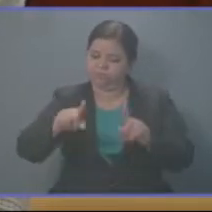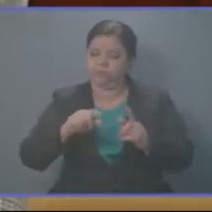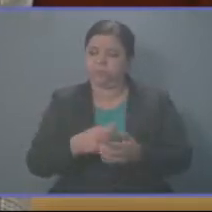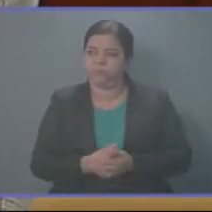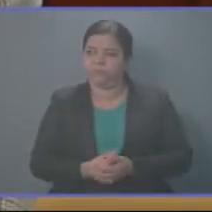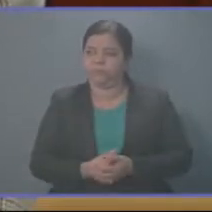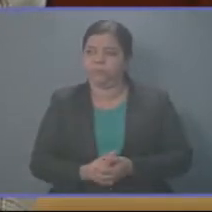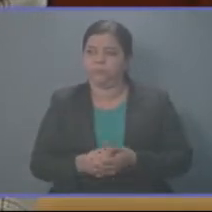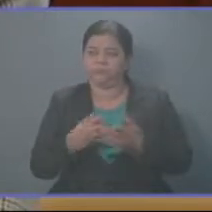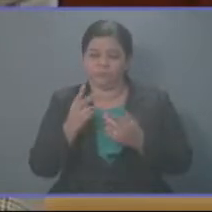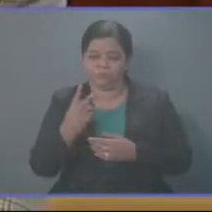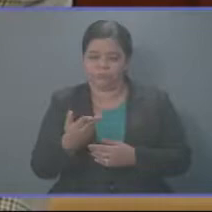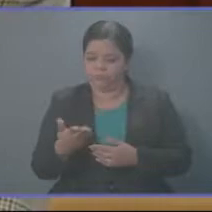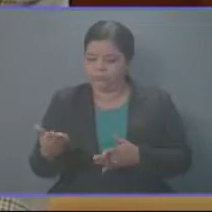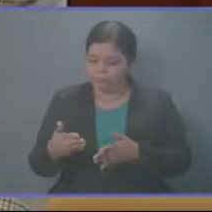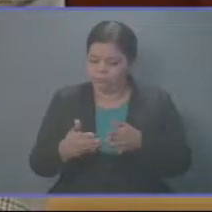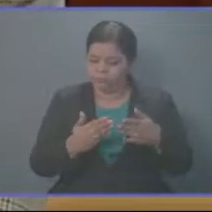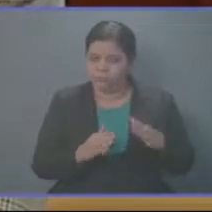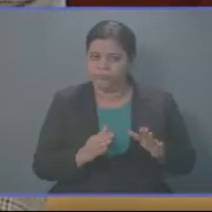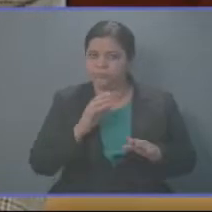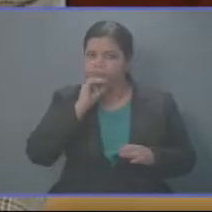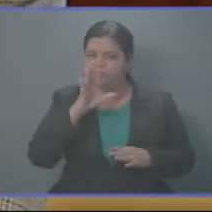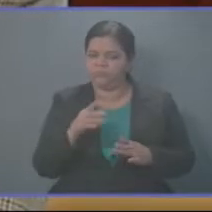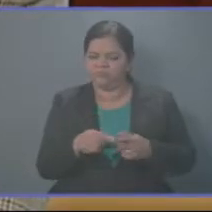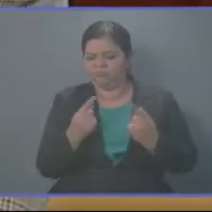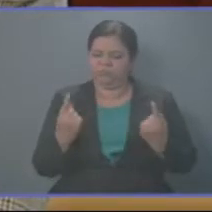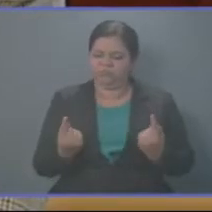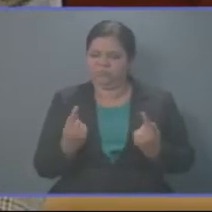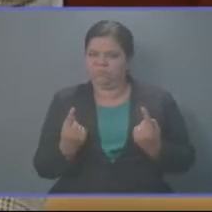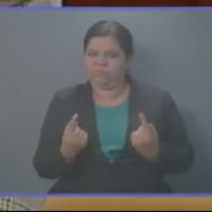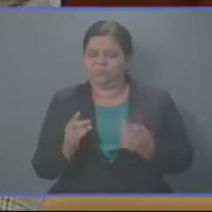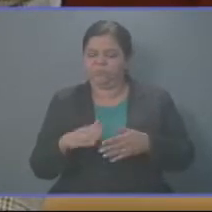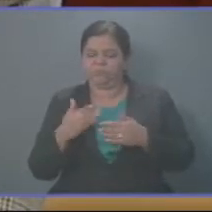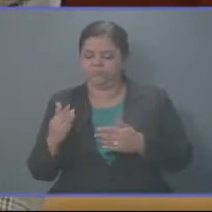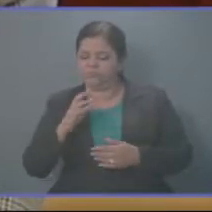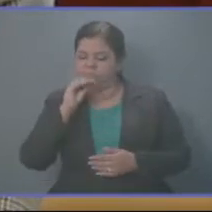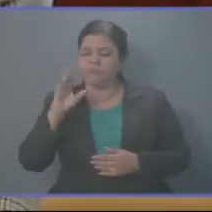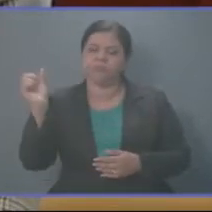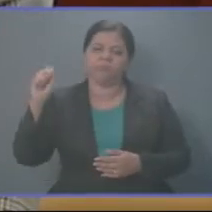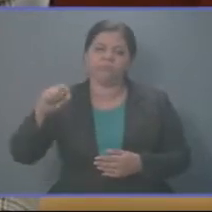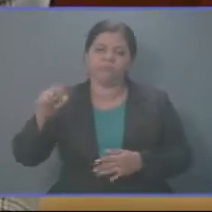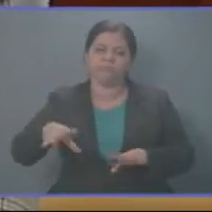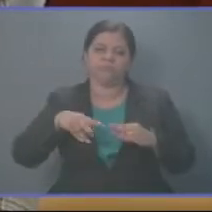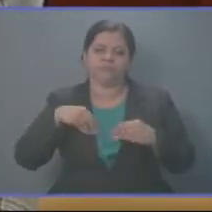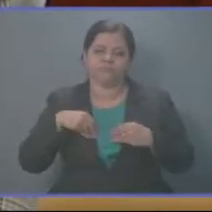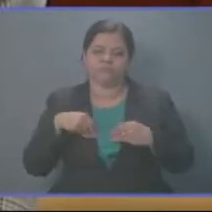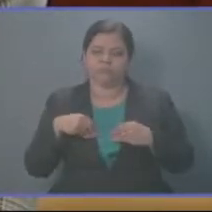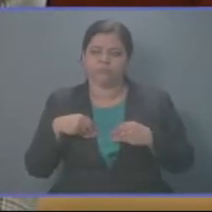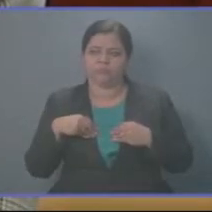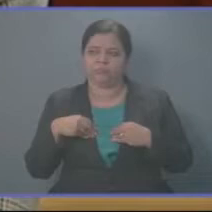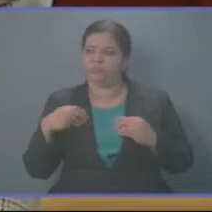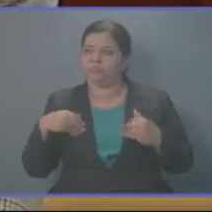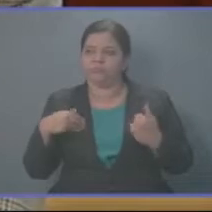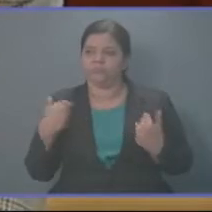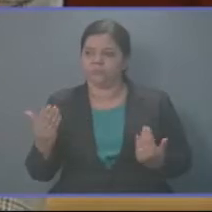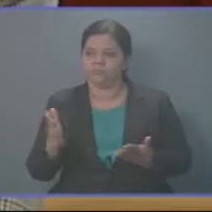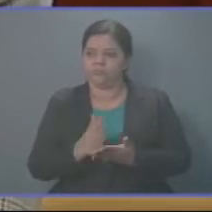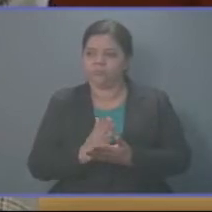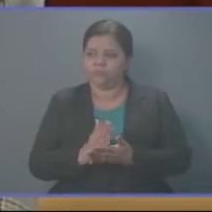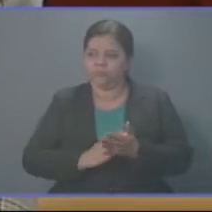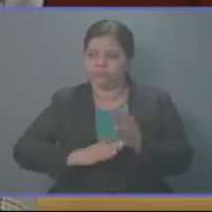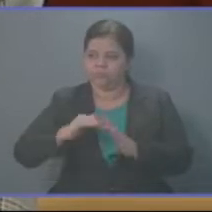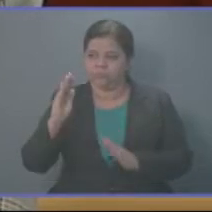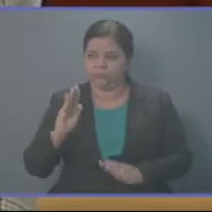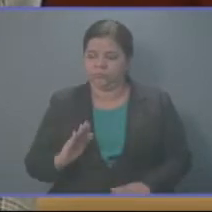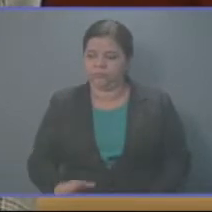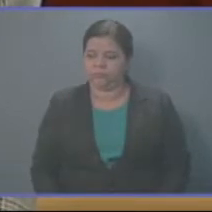Dos cosas contradictorias, porque dijeron que estaban en contra de eso, y después dijeron que no iban a tener más, ¿cómo se llama?, más impuestos.